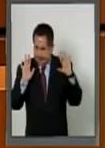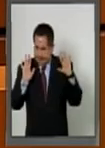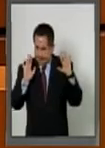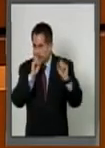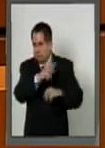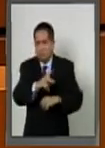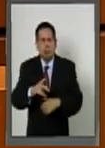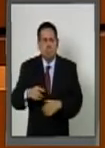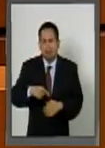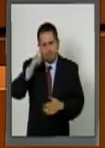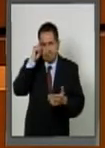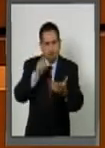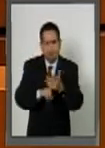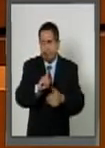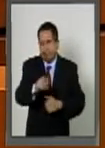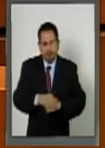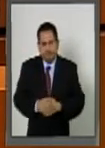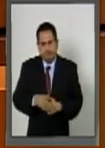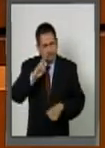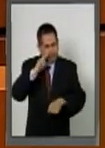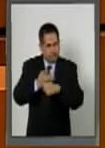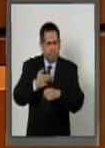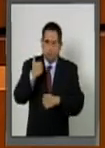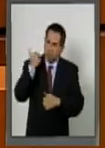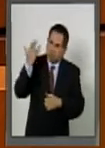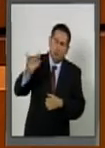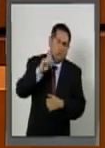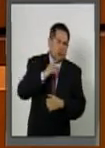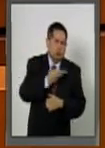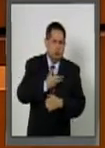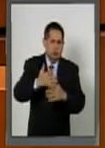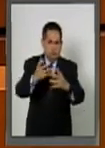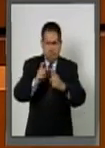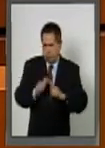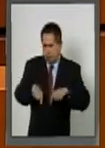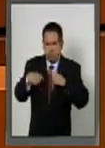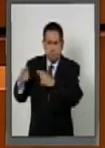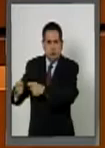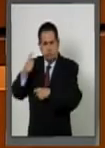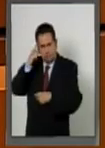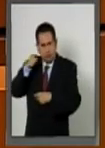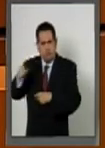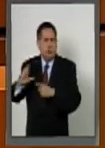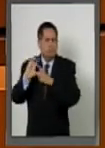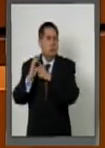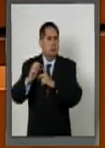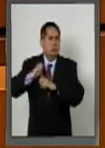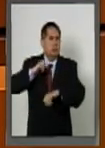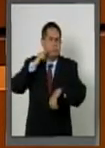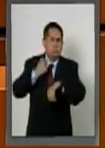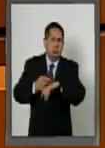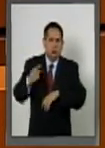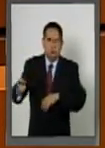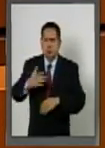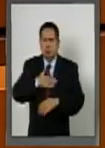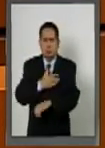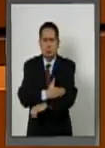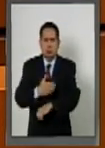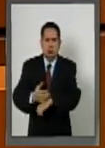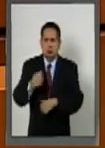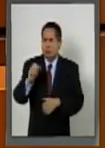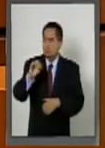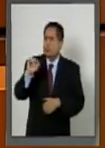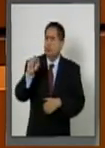la verdad es que creo que tenemos una gran responsabilidad. Yo pediría, Presidenta, la ampliación de turno para la comisión que preside mi compañero Jesús